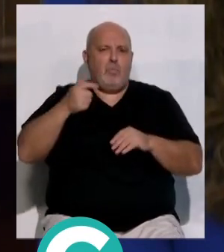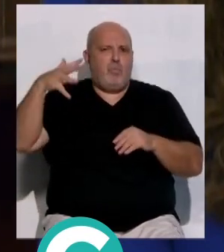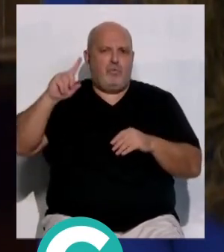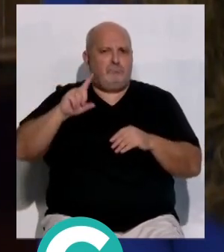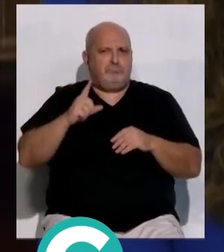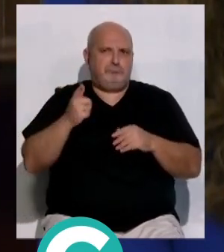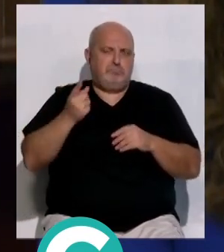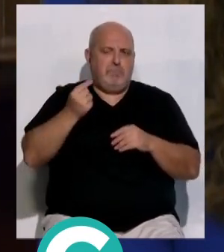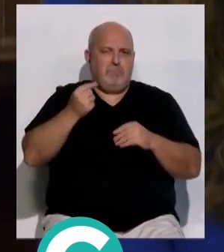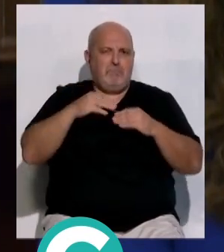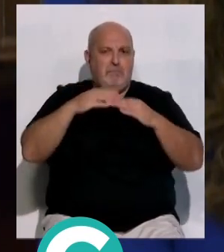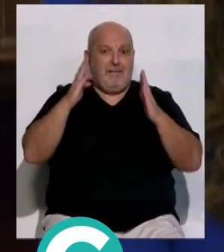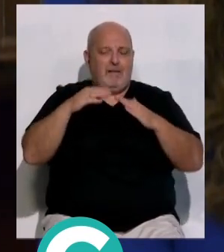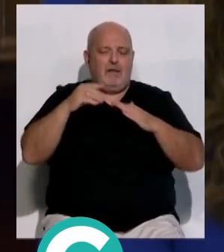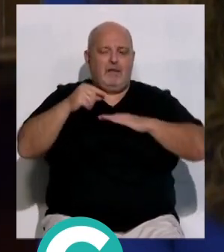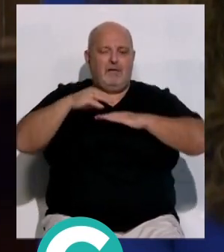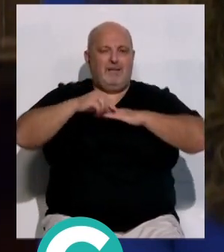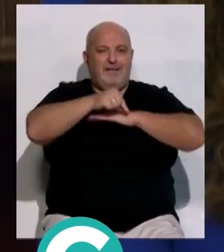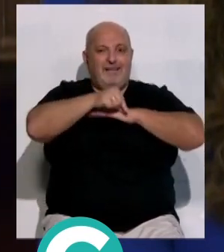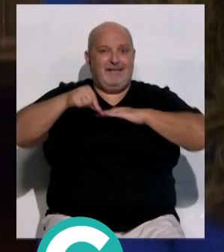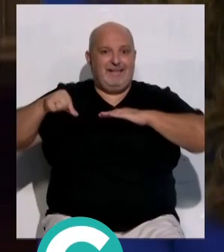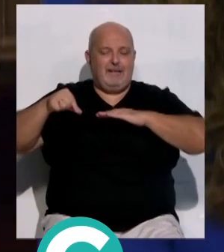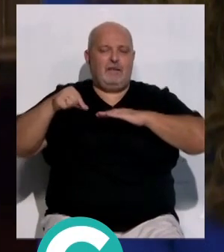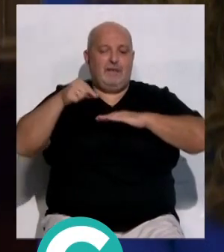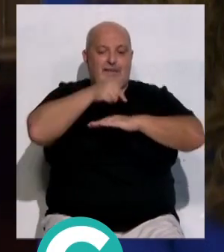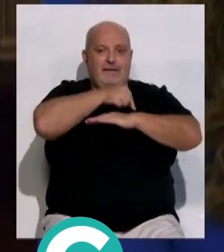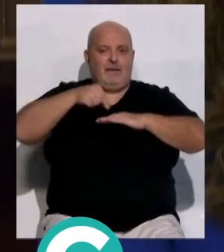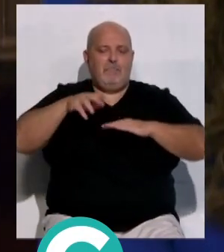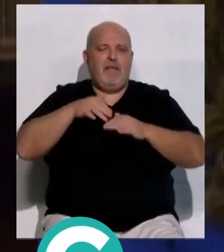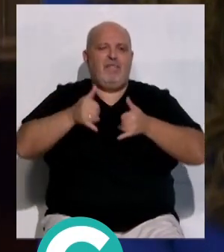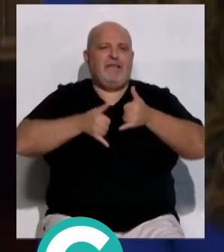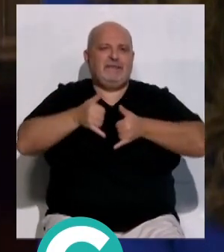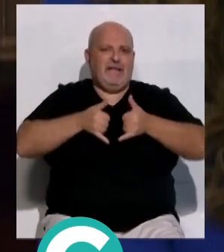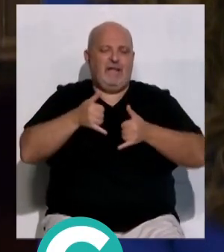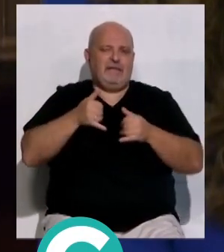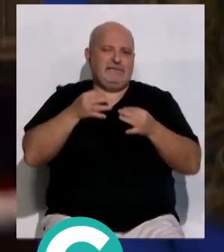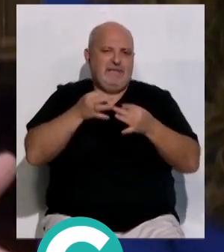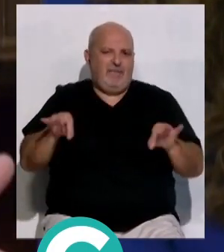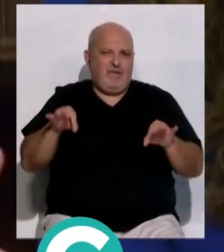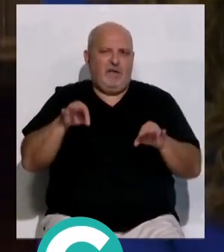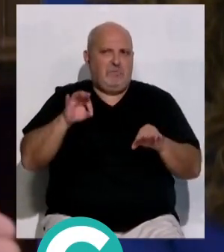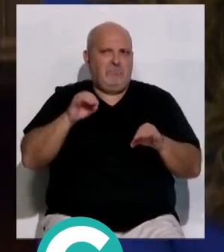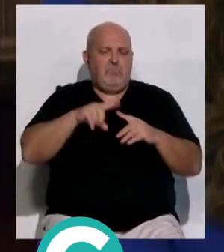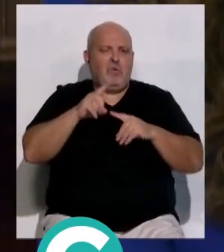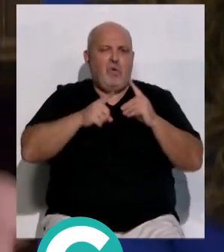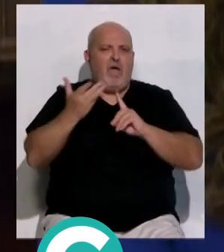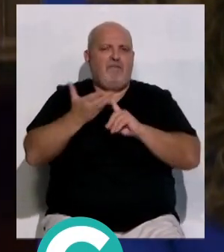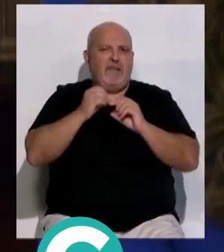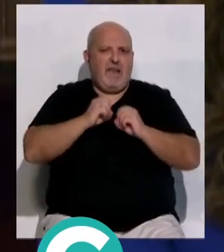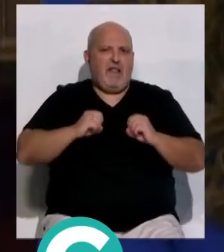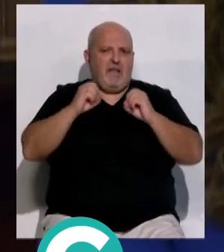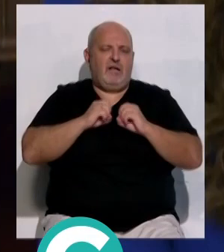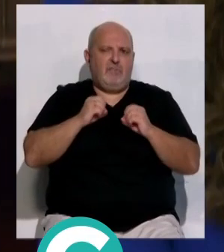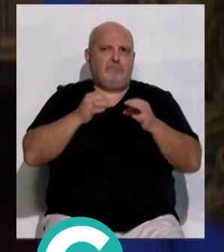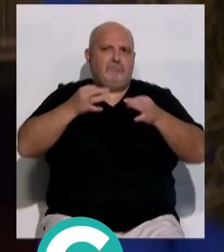esa plataforma voladiza, perdón, no es una inversión elevada y daría una solución sencilla sin afectar al tráfico y protegiendo